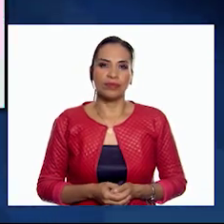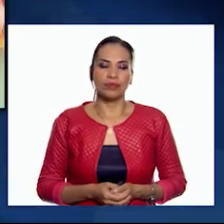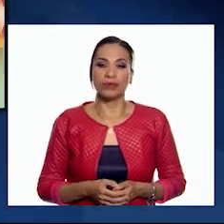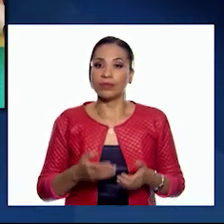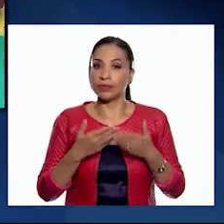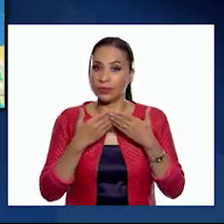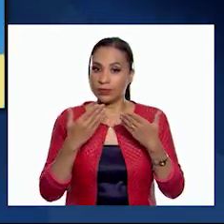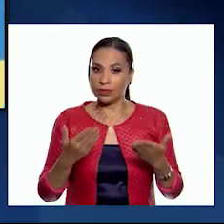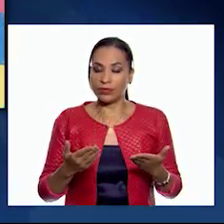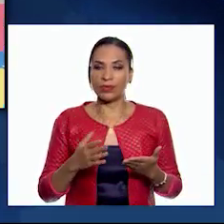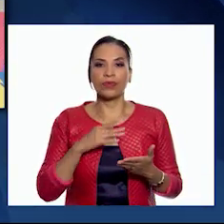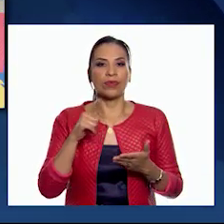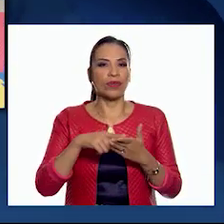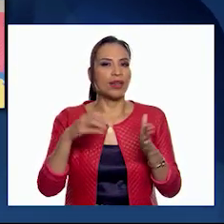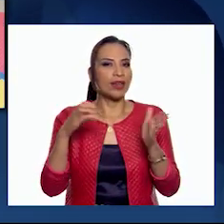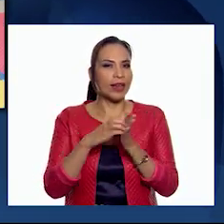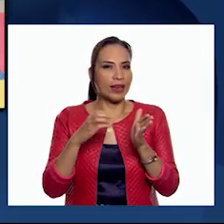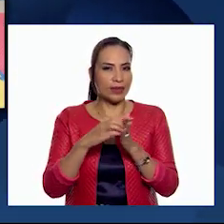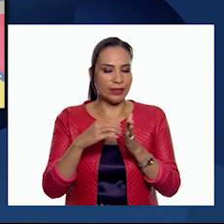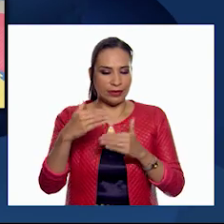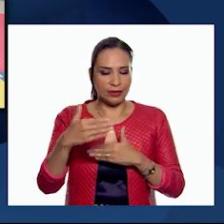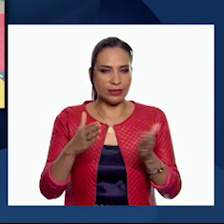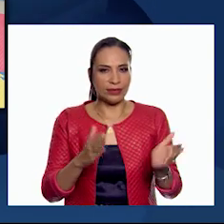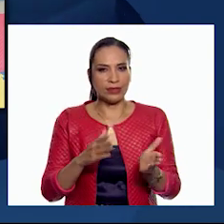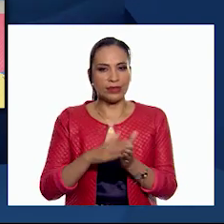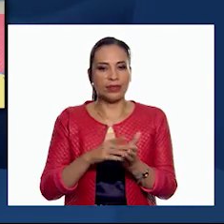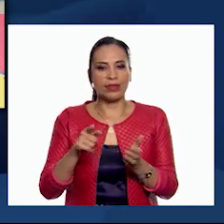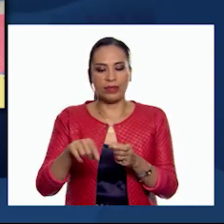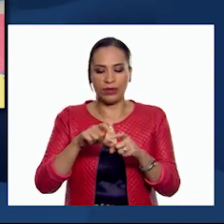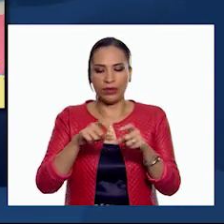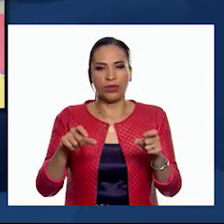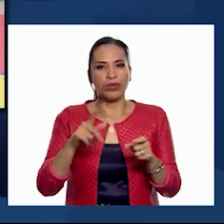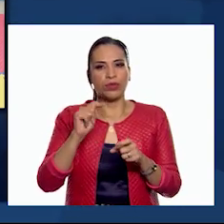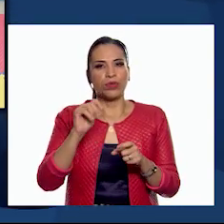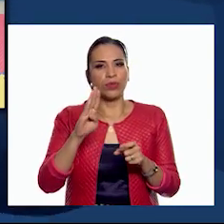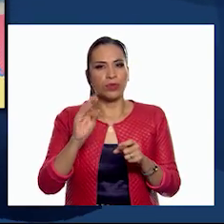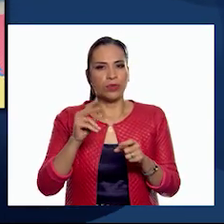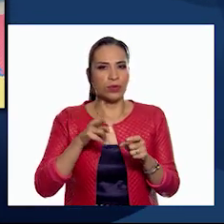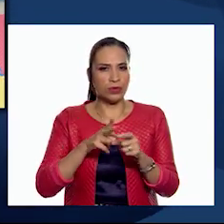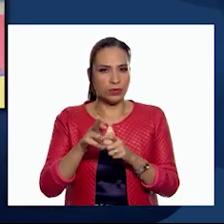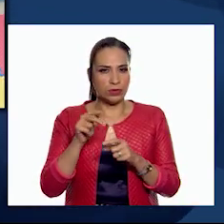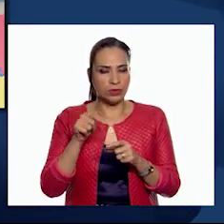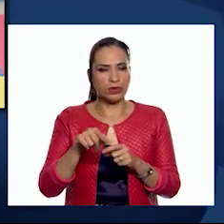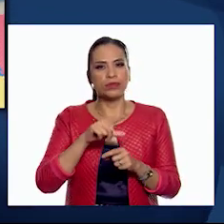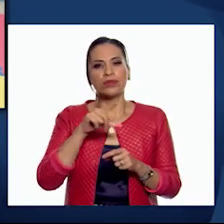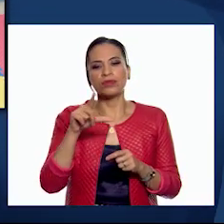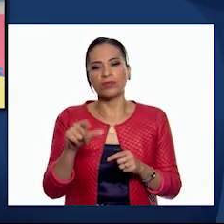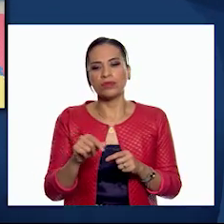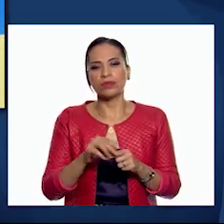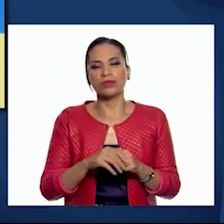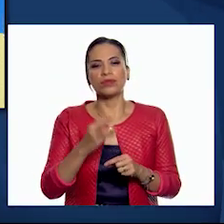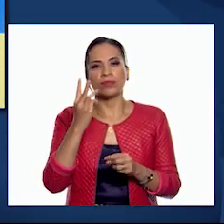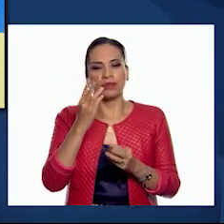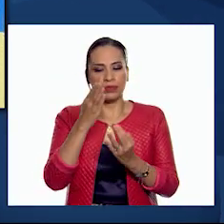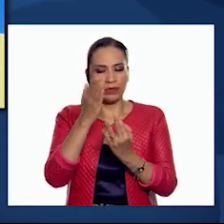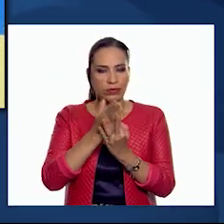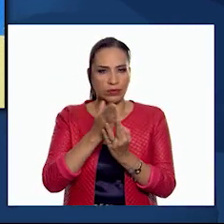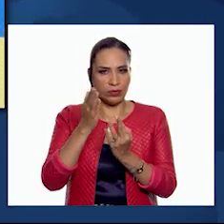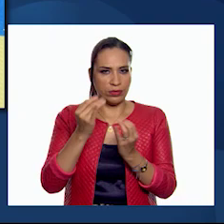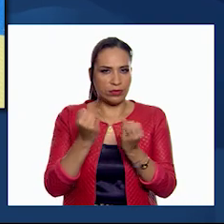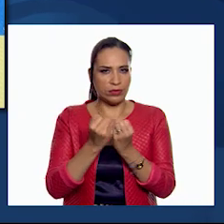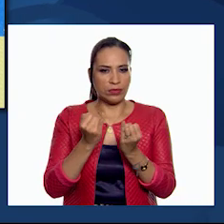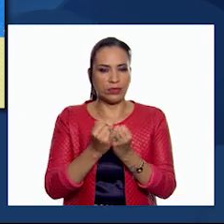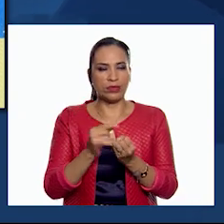Ahora, toma una caja o recipiente, corta un tubo de cartón por la mitad y después en tres partes iguales.